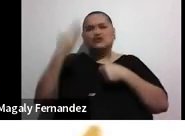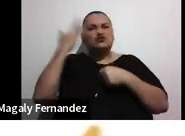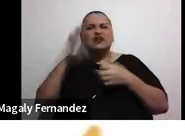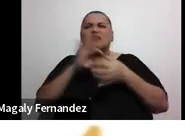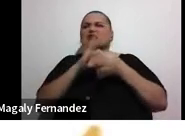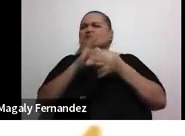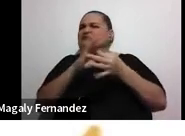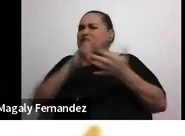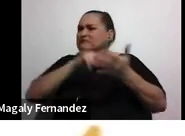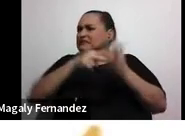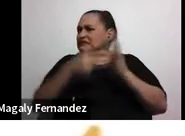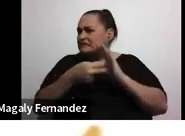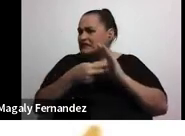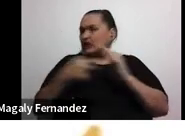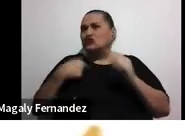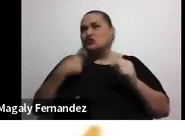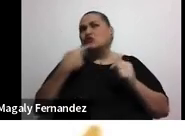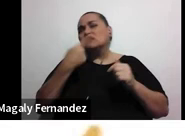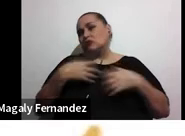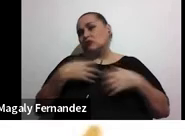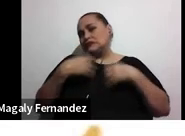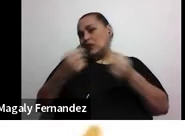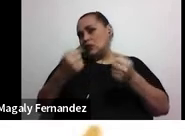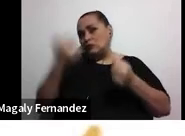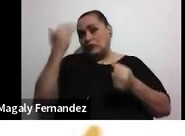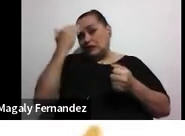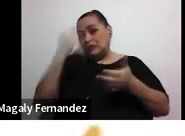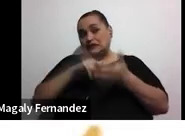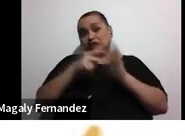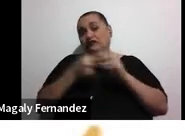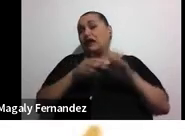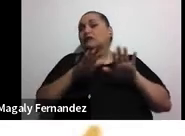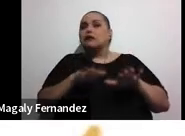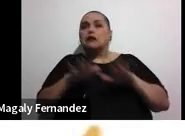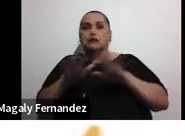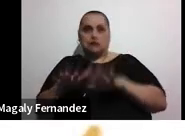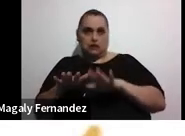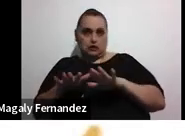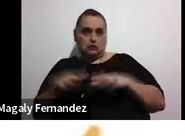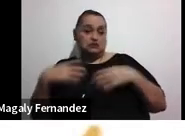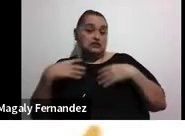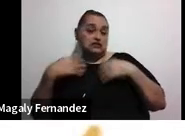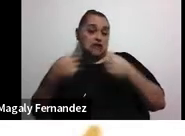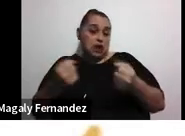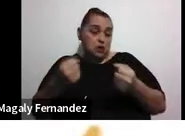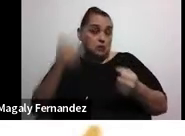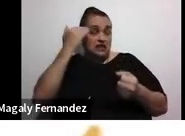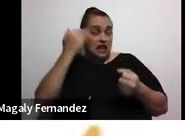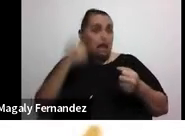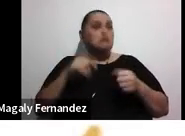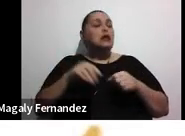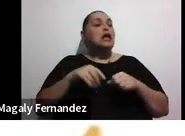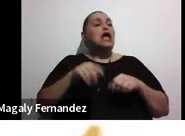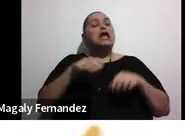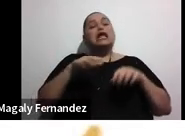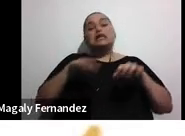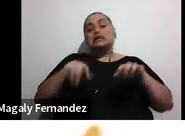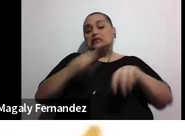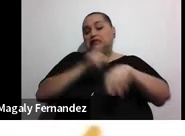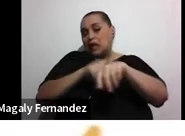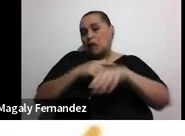veces, yo puedo decir, salud mental es tener tranquilidad. También salud mental puede ser tener ocio, tener un espacio de esparcimiento,